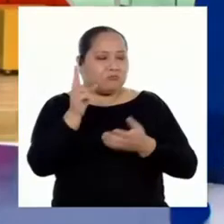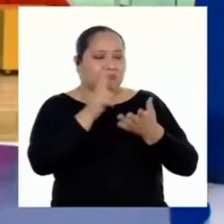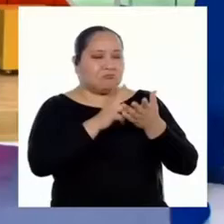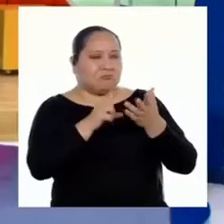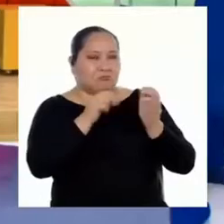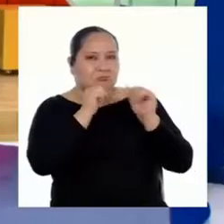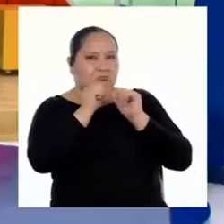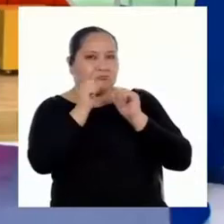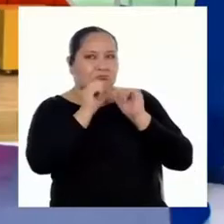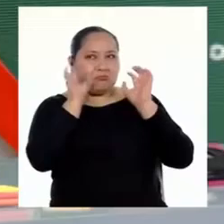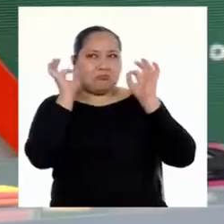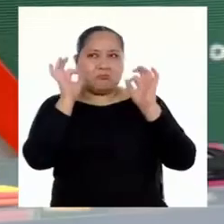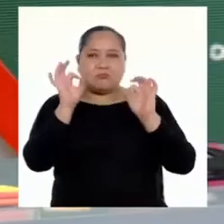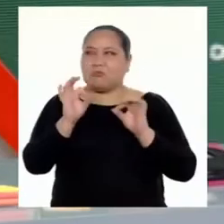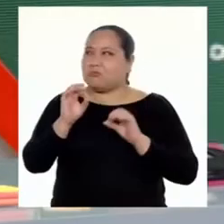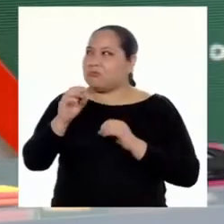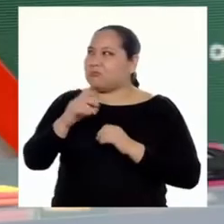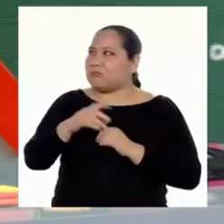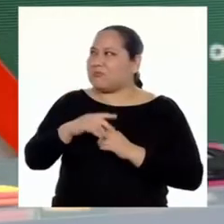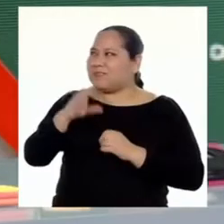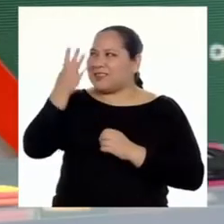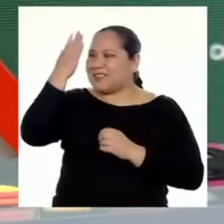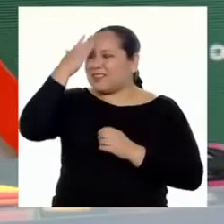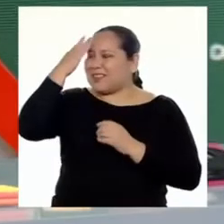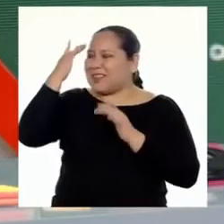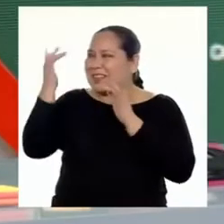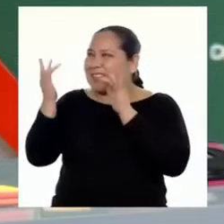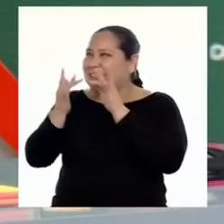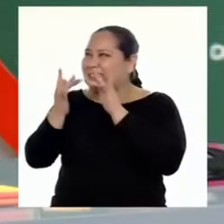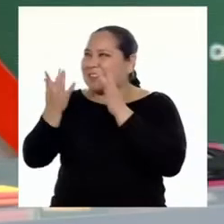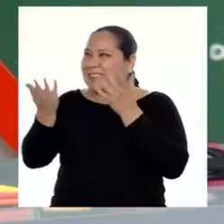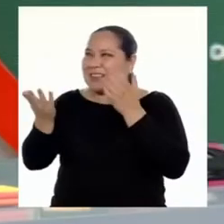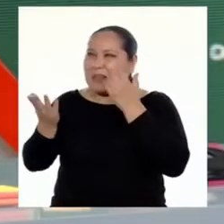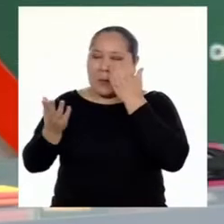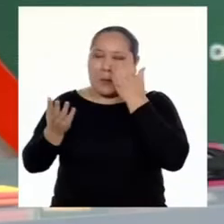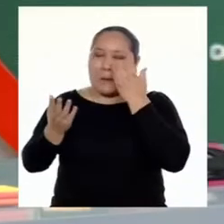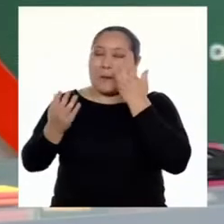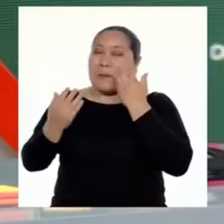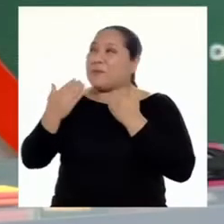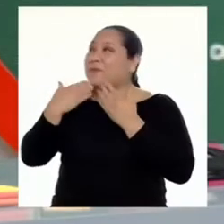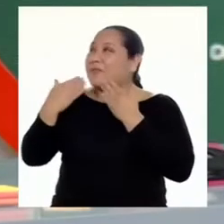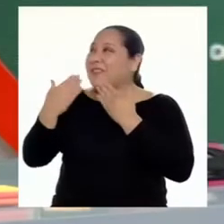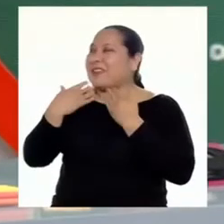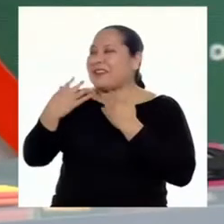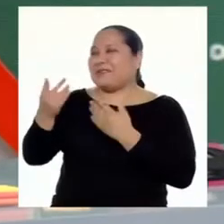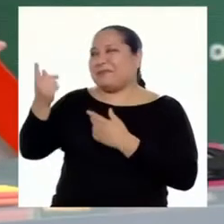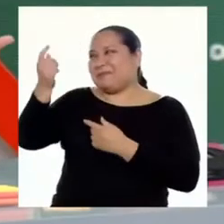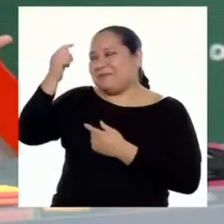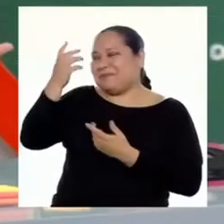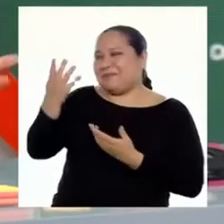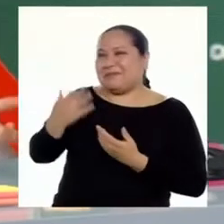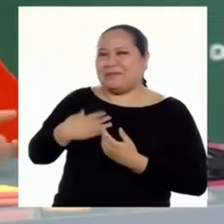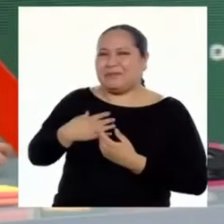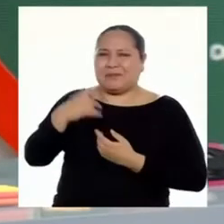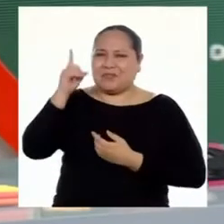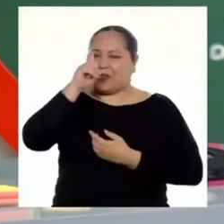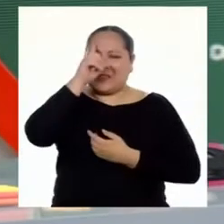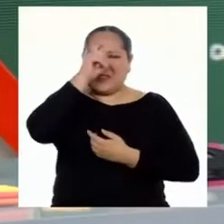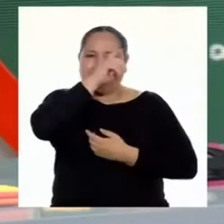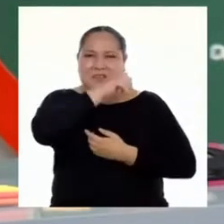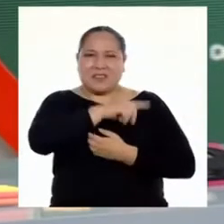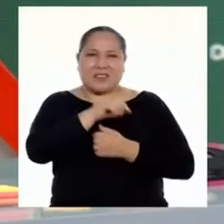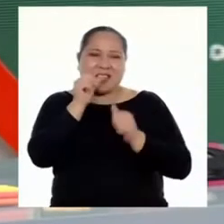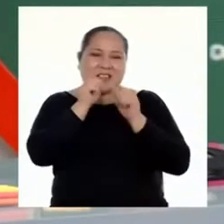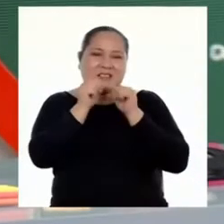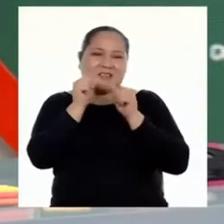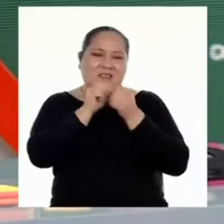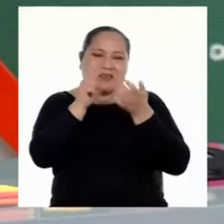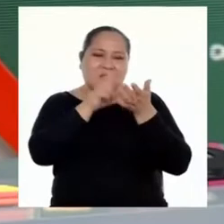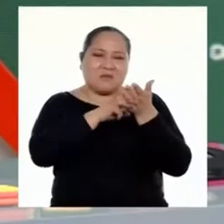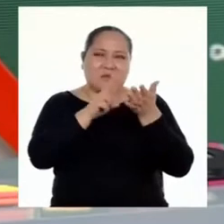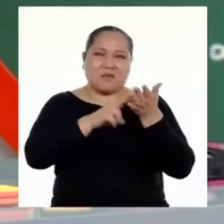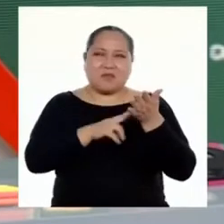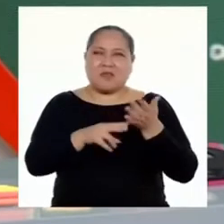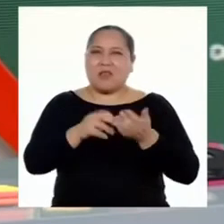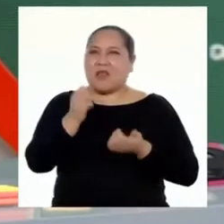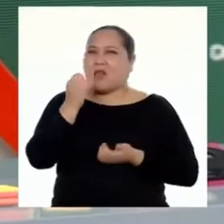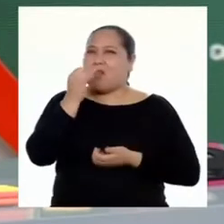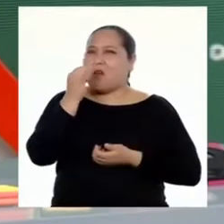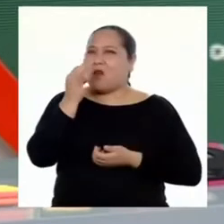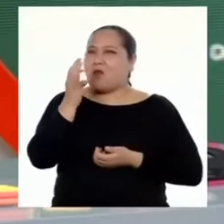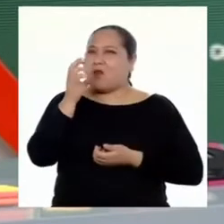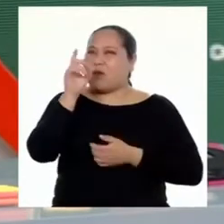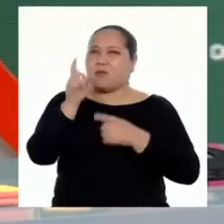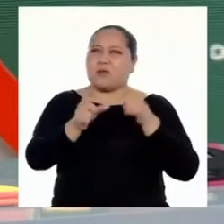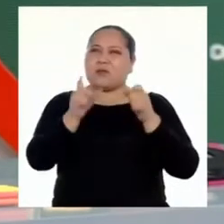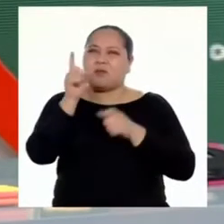Profesora Gisela César, no sabía que ella se había conectado. Muchas gracias por el halago, pero no es tan difícil leer las cifras. Aunque